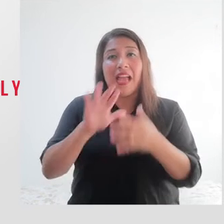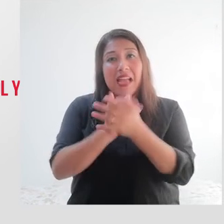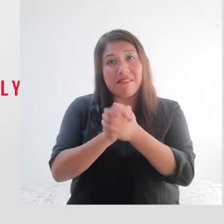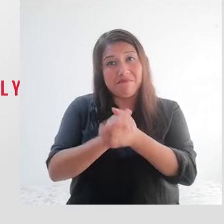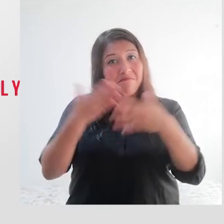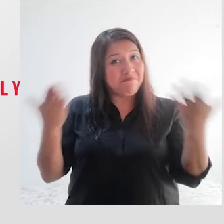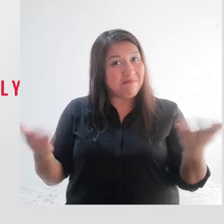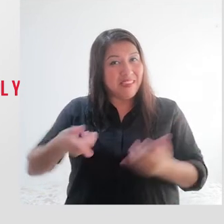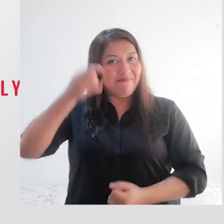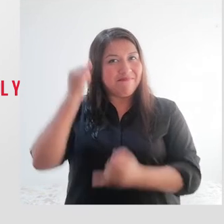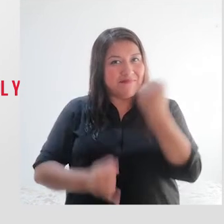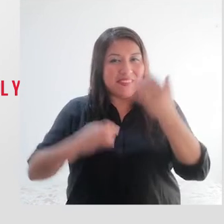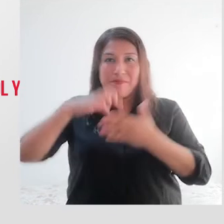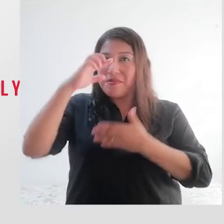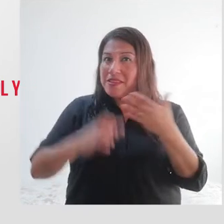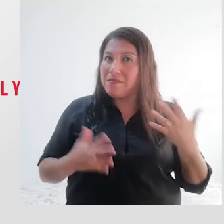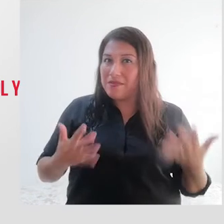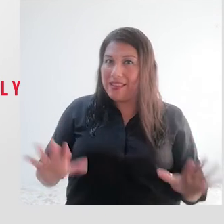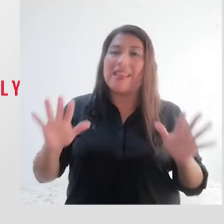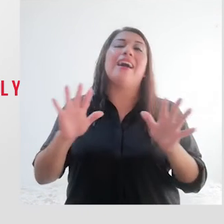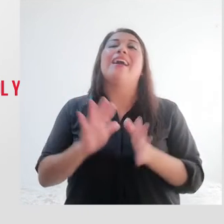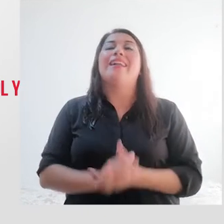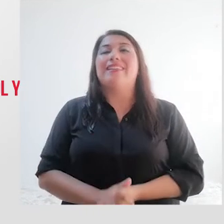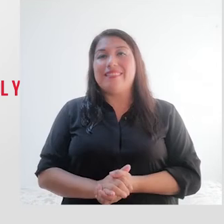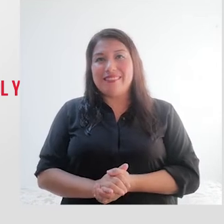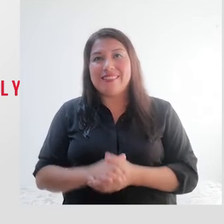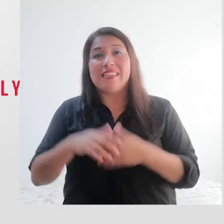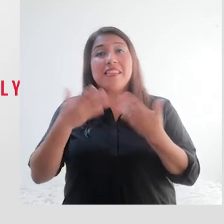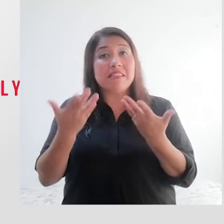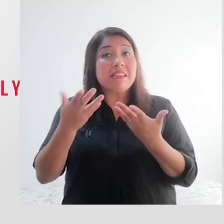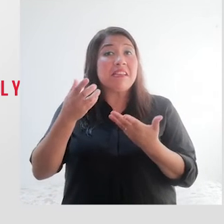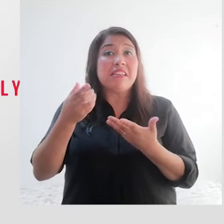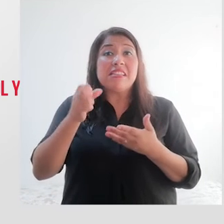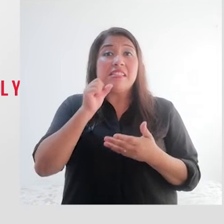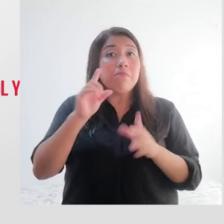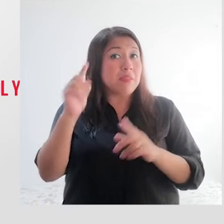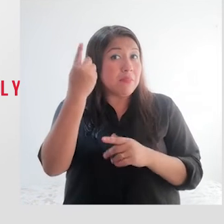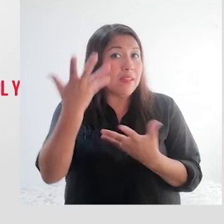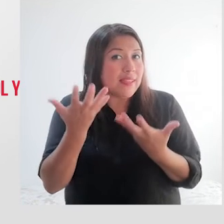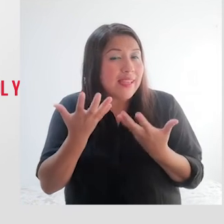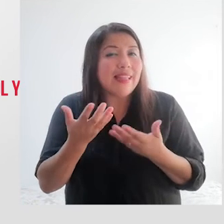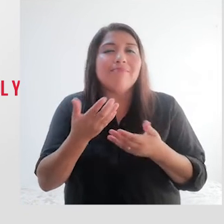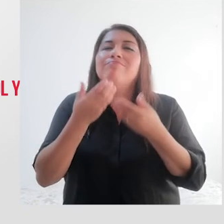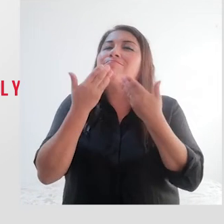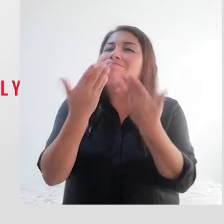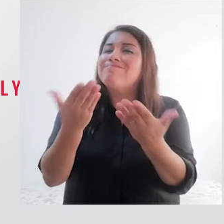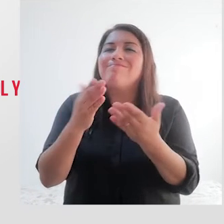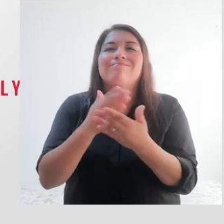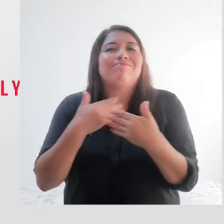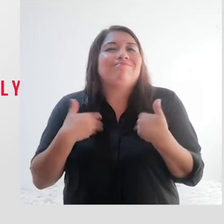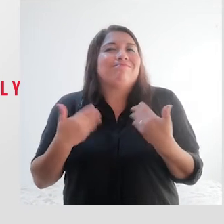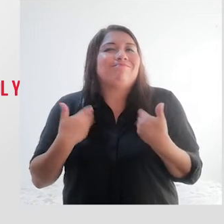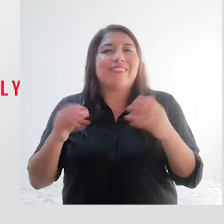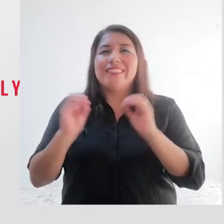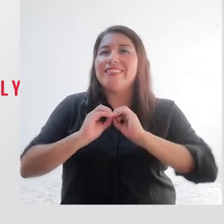Amigas y amigos, esto ha sido todo por hoy. Llegamos al final del programa sin antes desearles